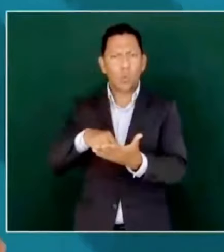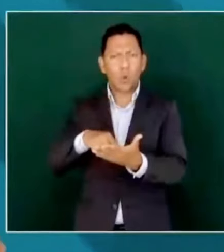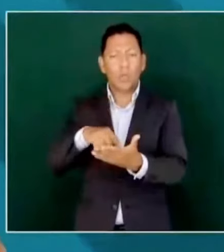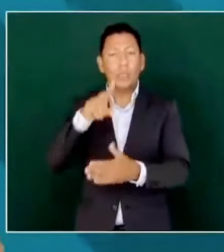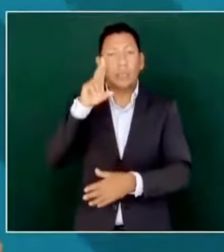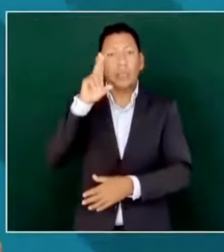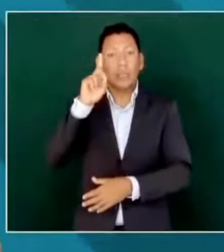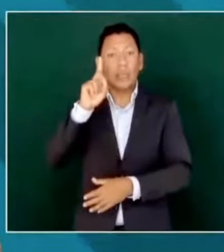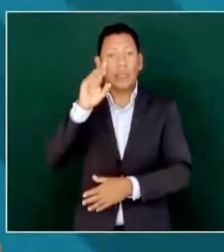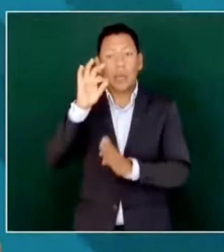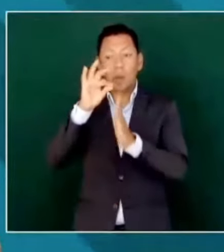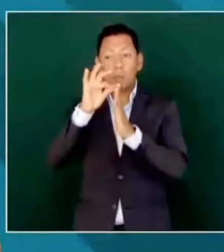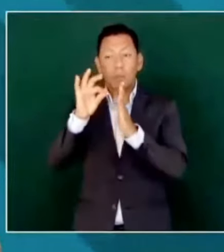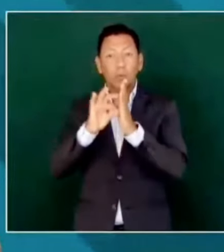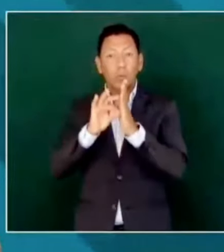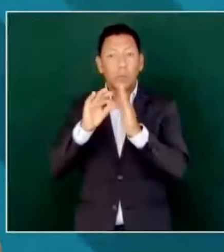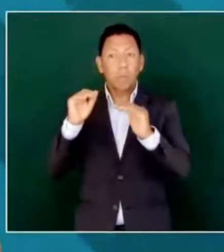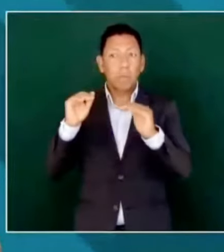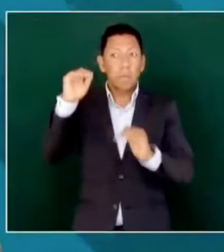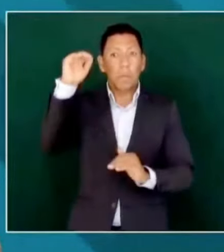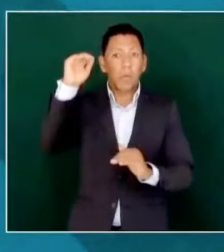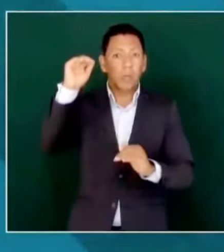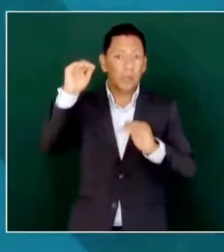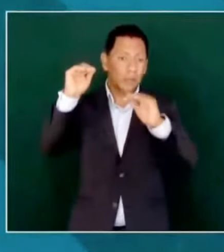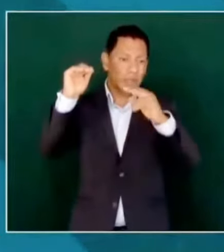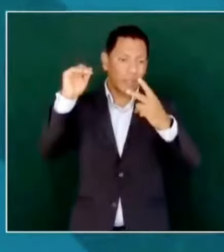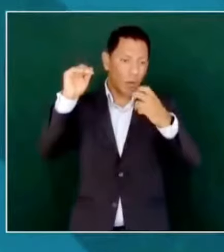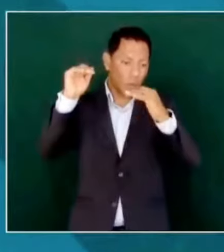puntos de ventaja por los pobres.